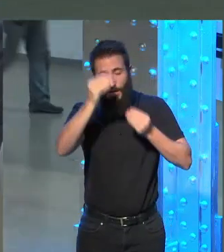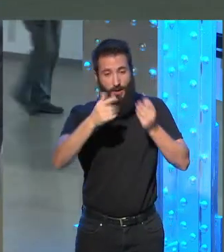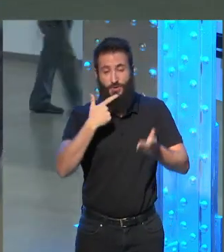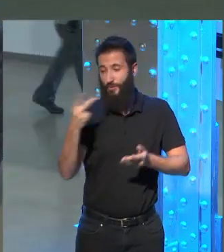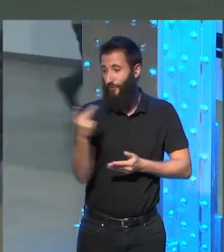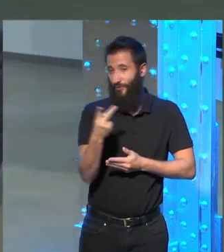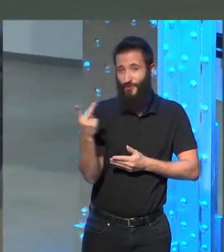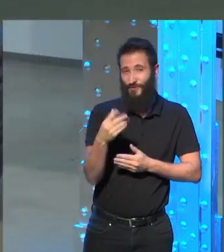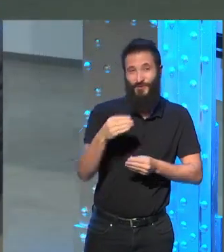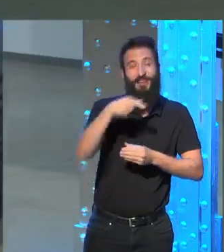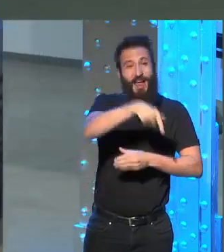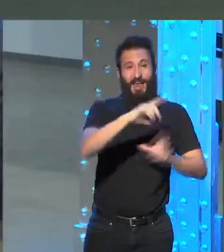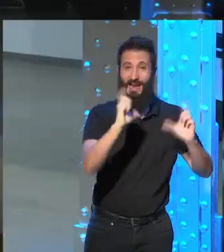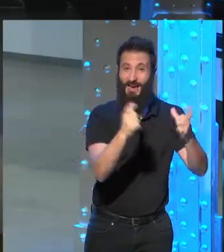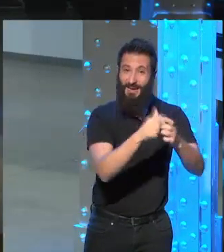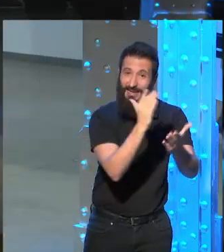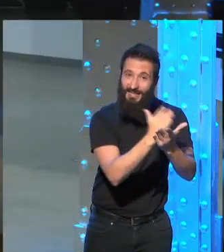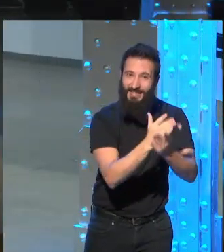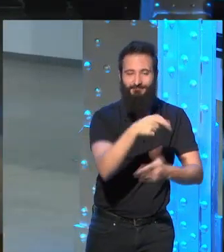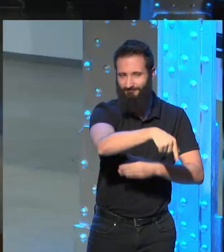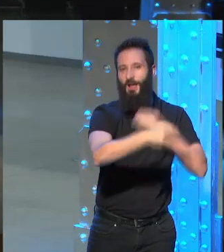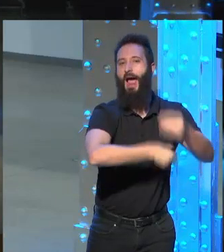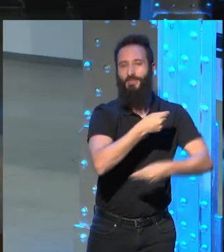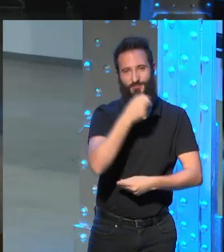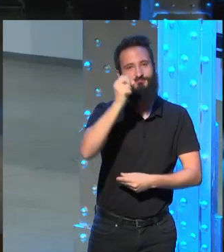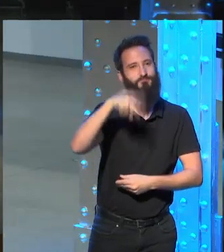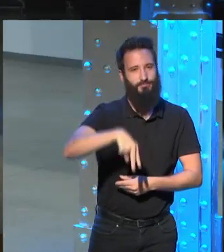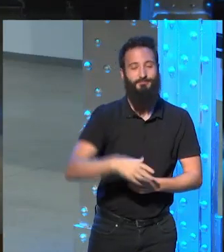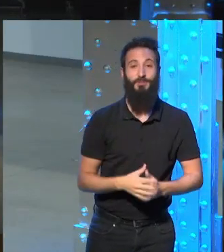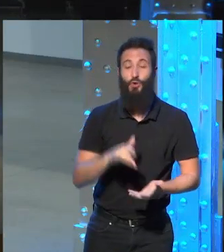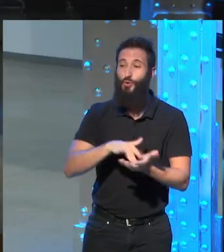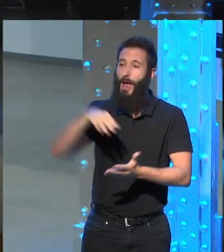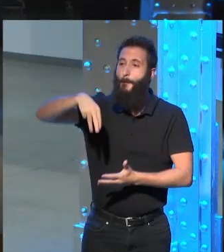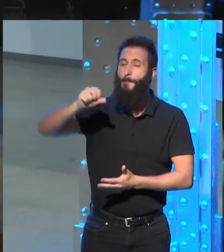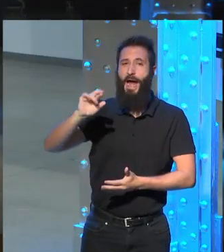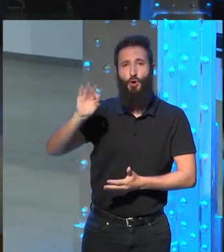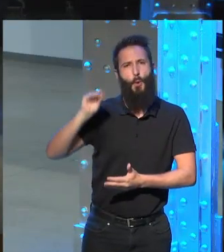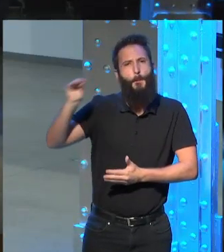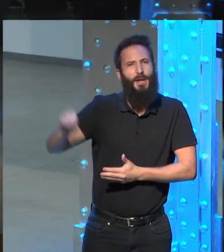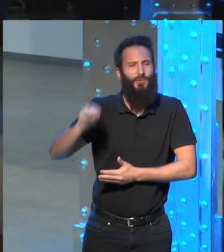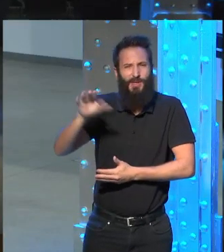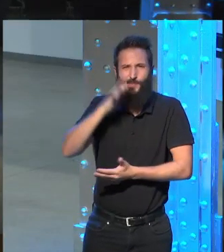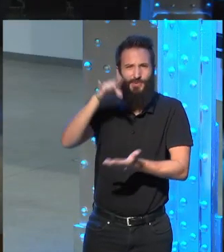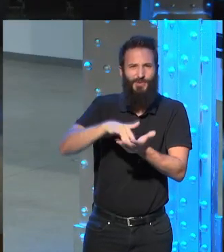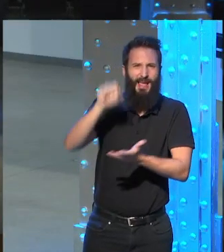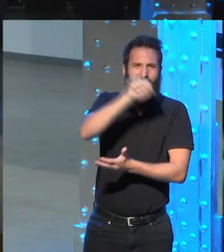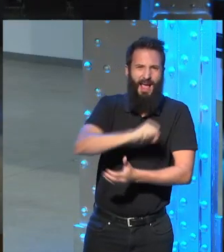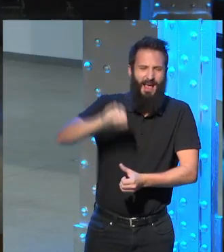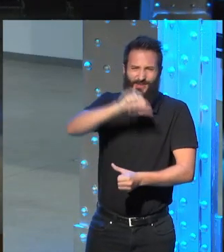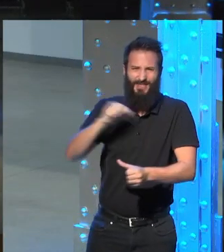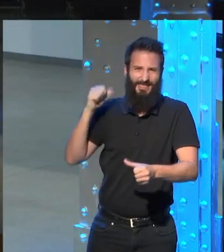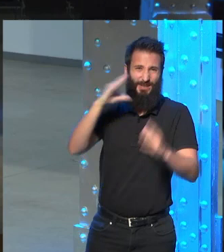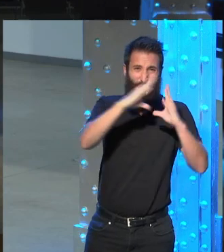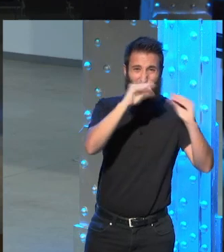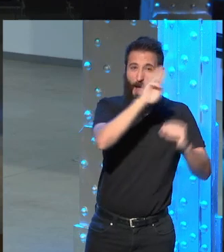que hicimos en ese seminario. Pero yo quería preguntarle a Mario, él tiene muchos años de colaboración con Princeton